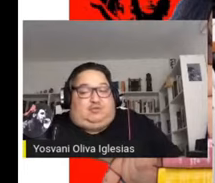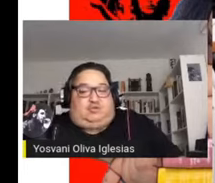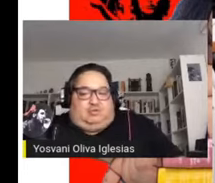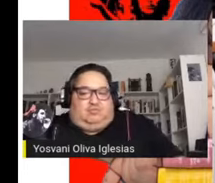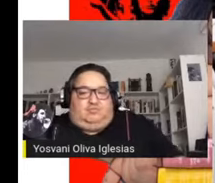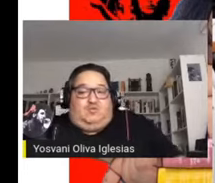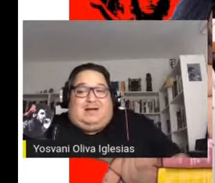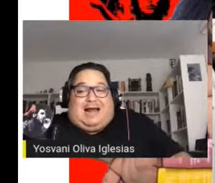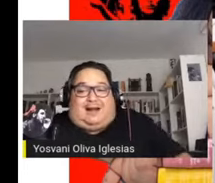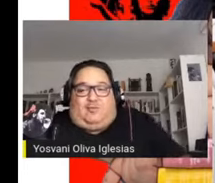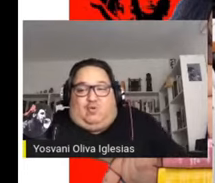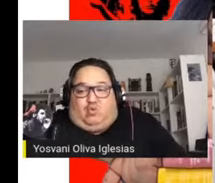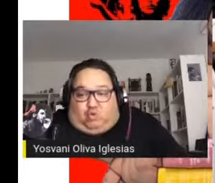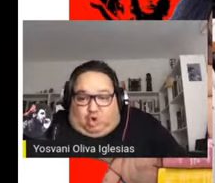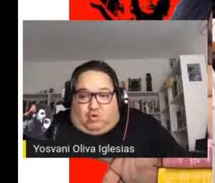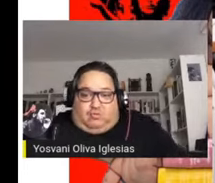hizo una revolución